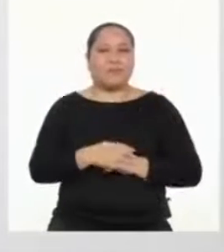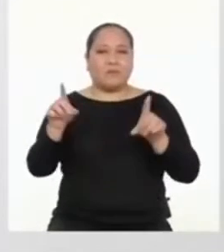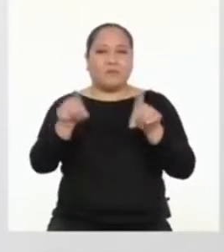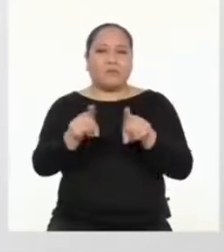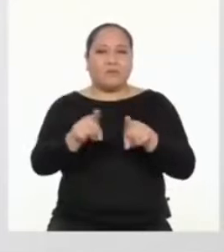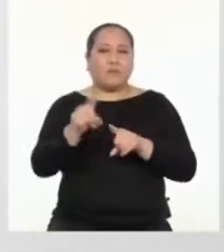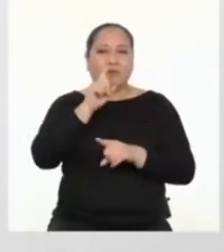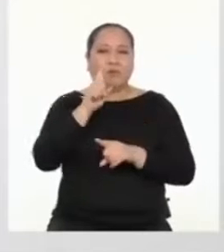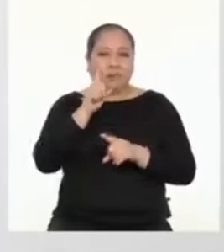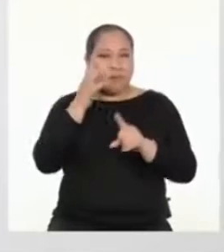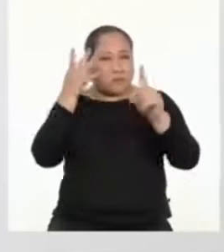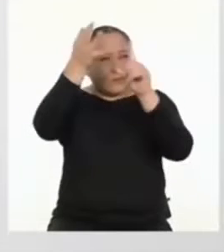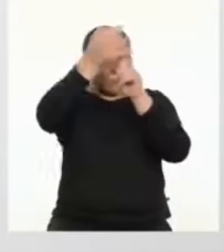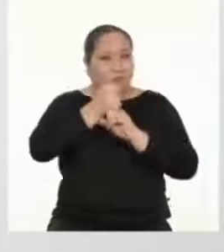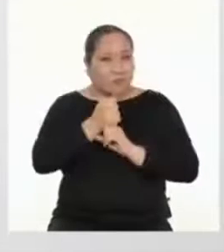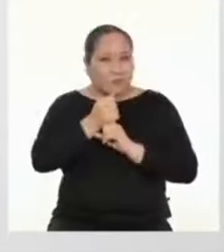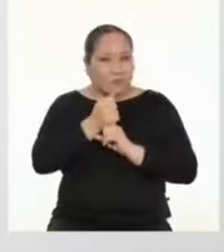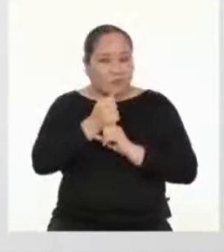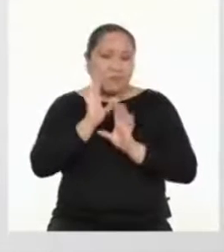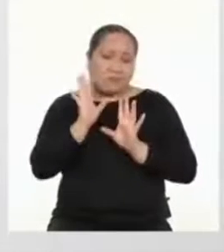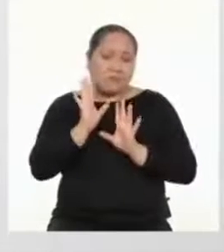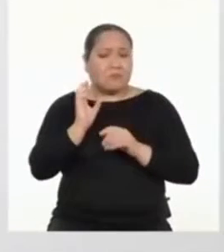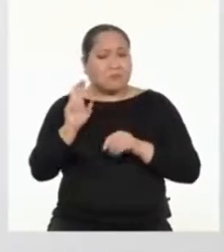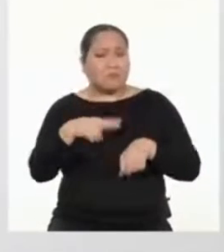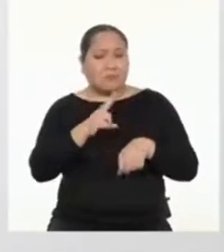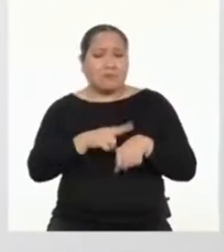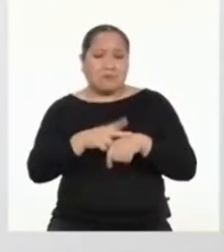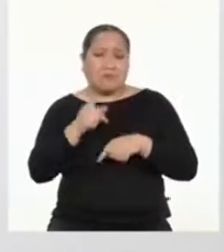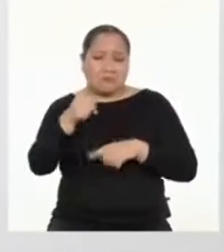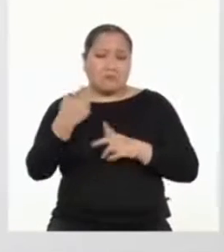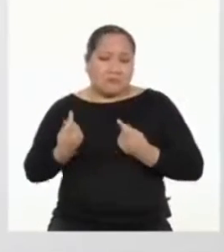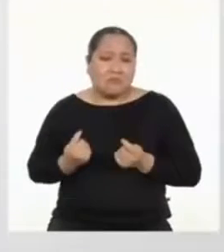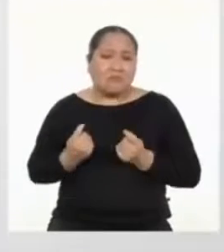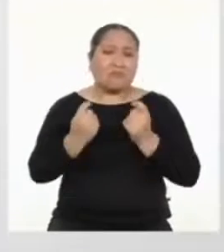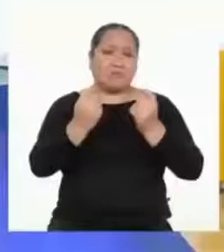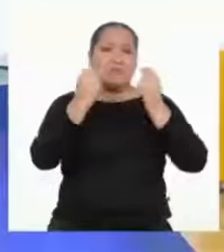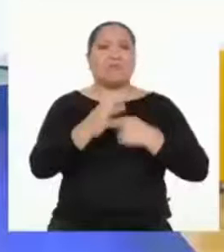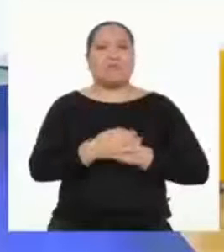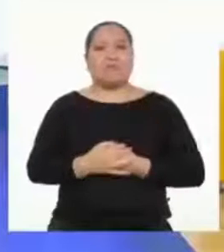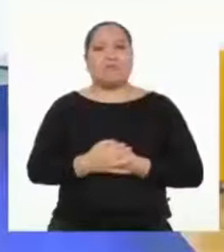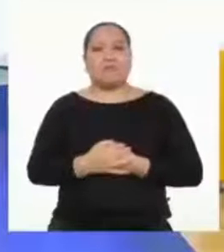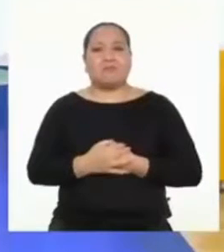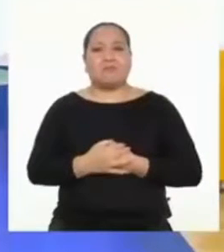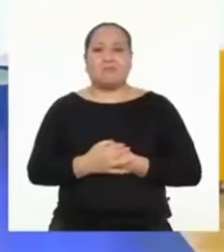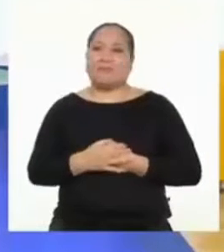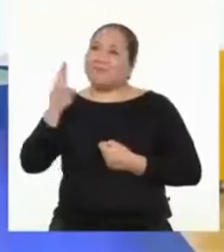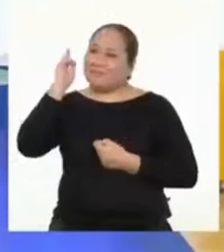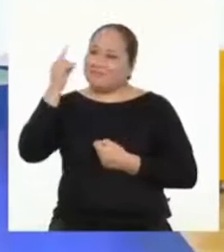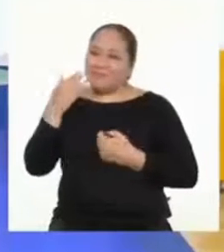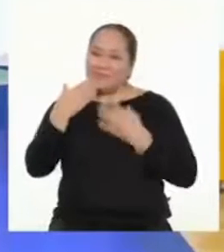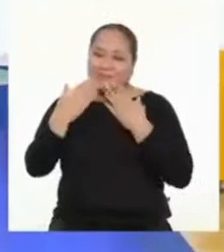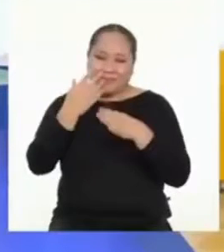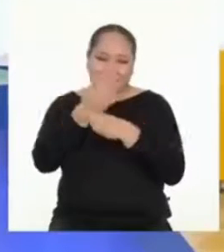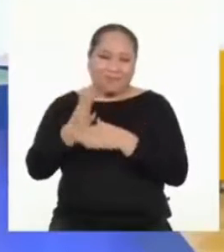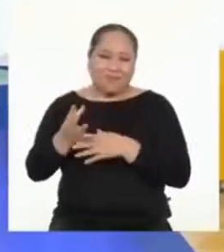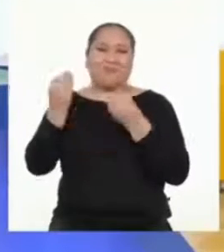para no obtenerlo. Y quedarte con la satisfacción de haber hecho el intento. Profesor, gracias por